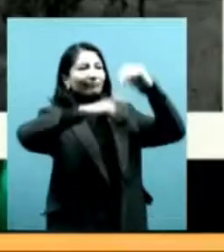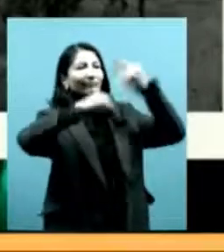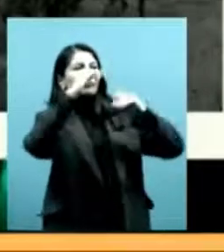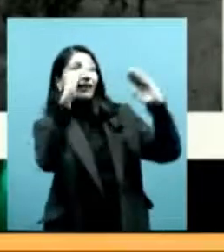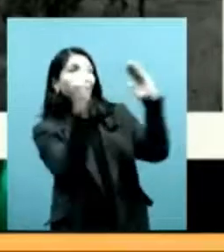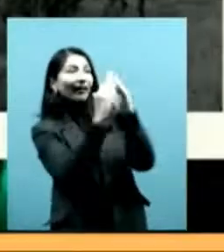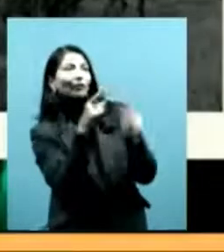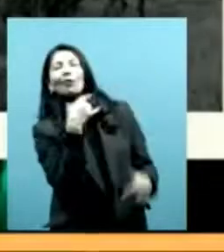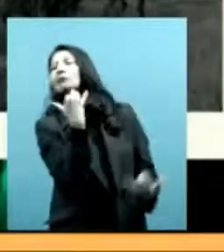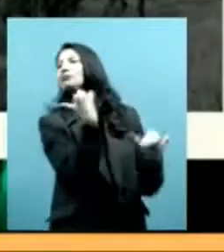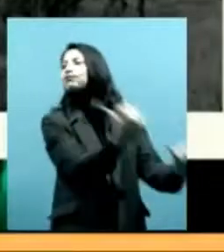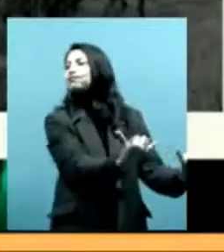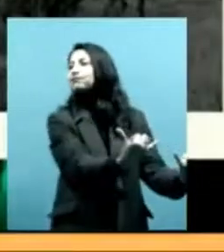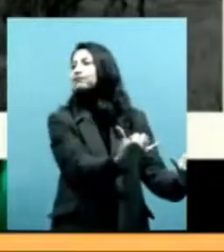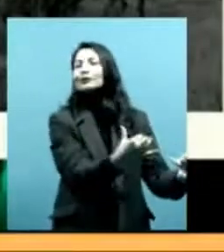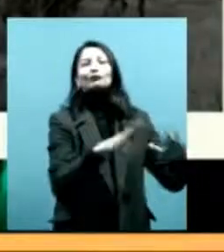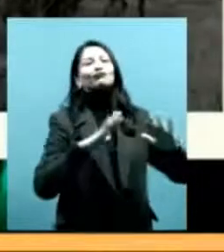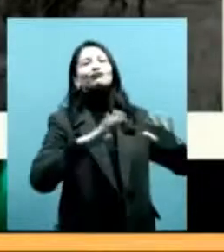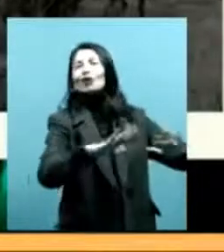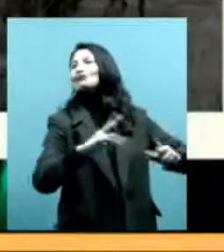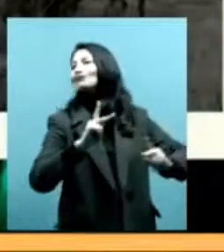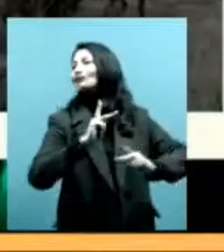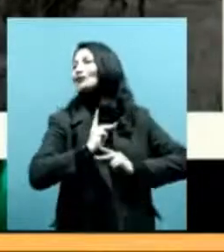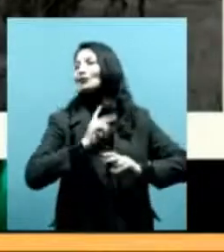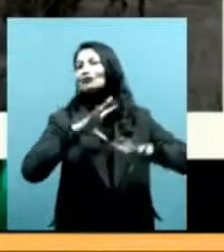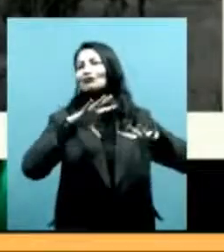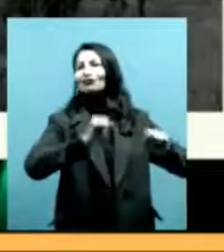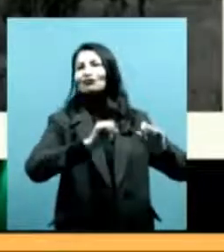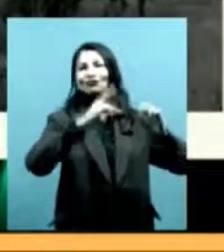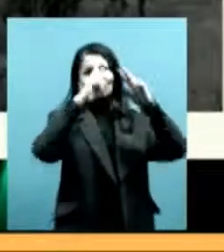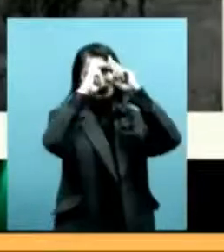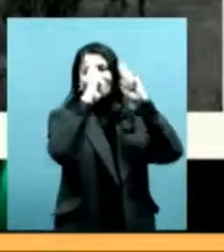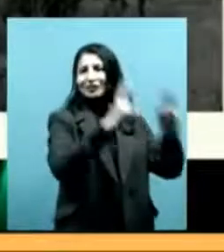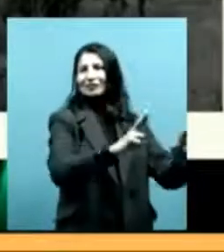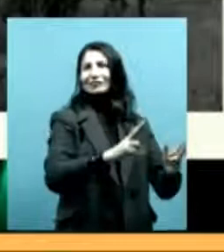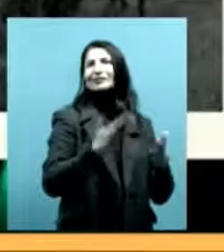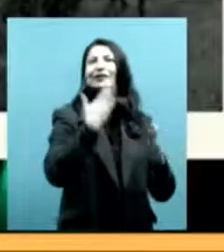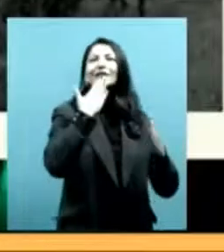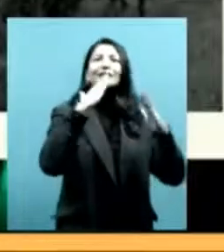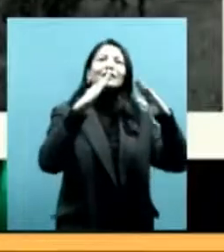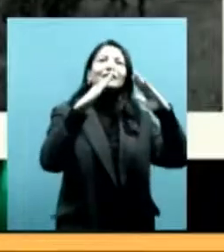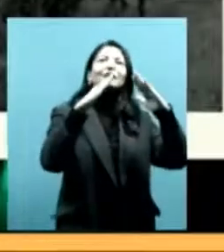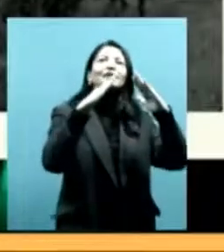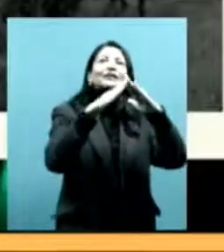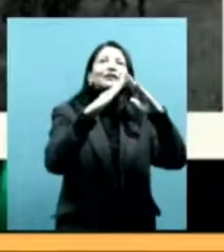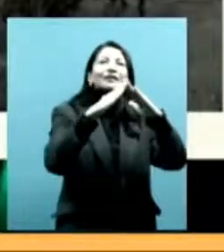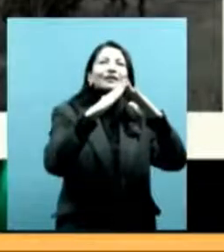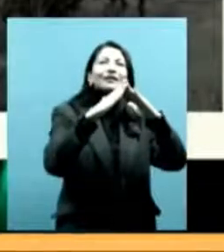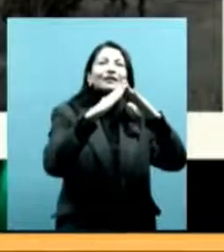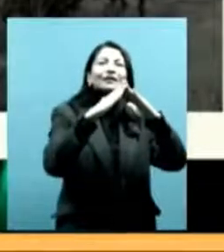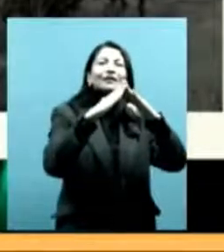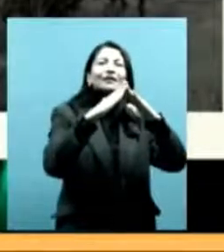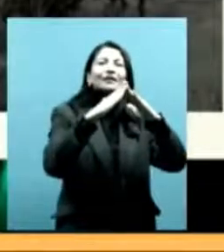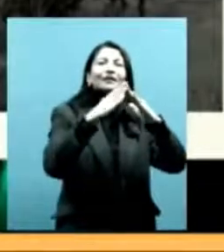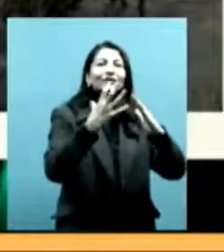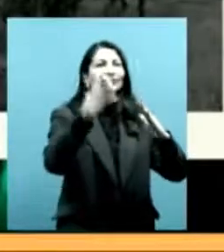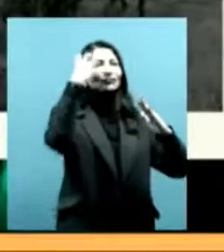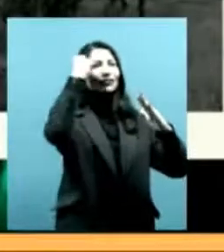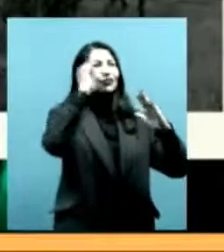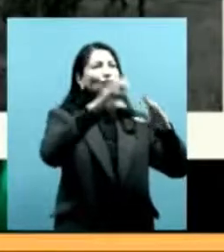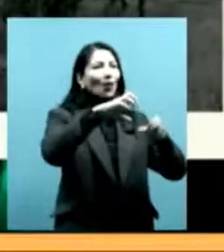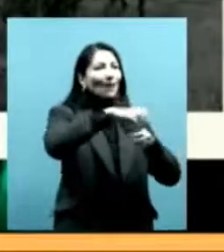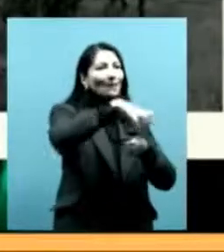recorrer con los mismos pobladores mapuches ese territorio uno queda encontrando taperas, que son vestigios de antiguas poblaciones,